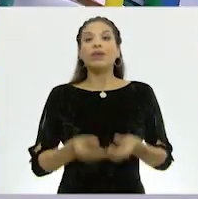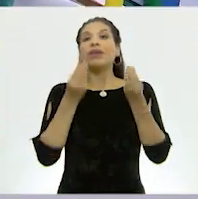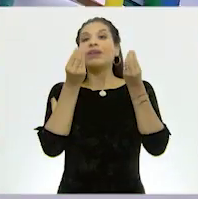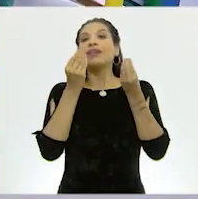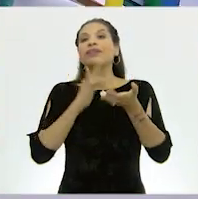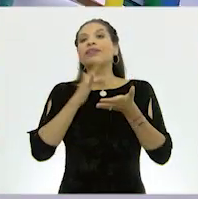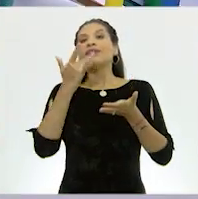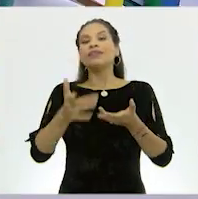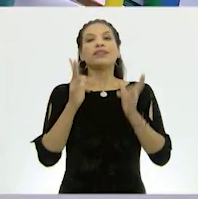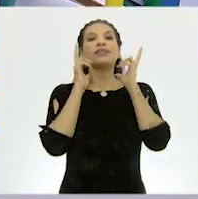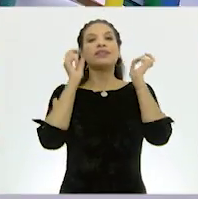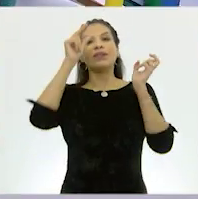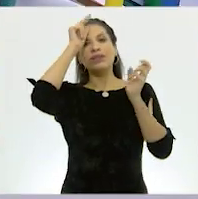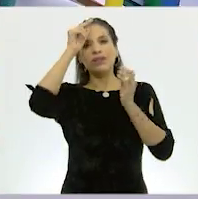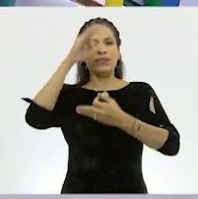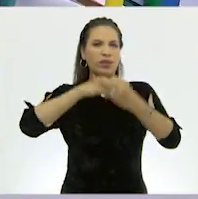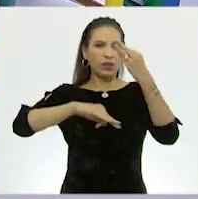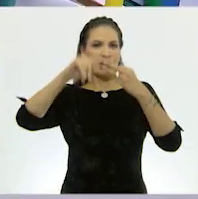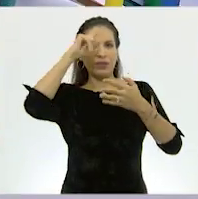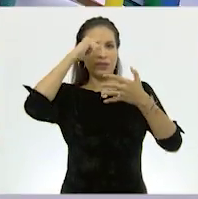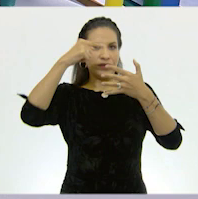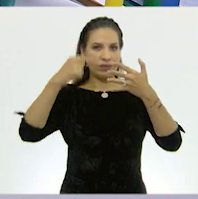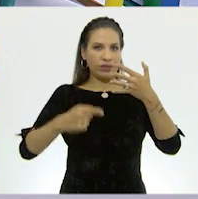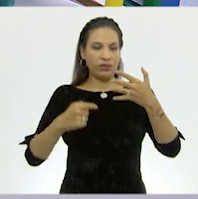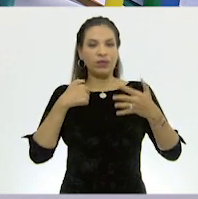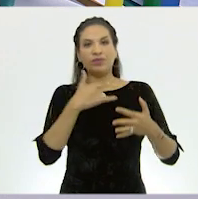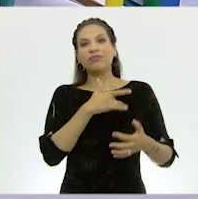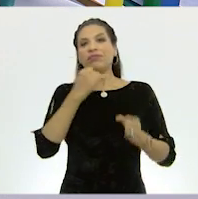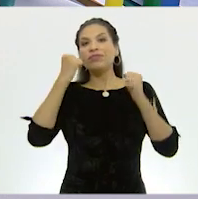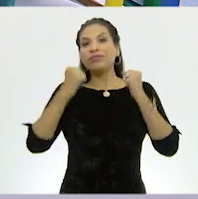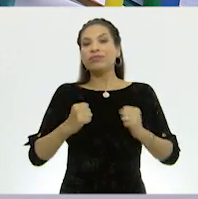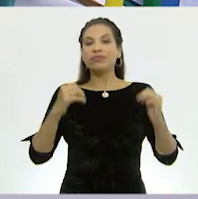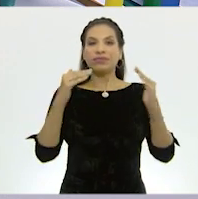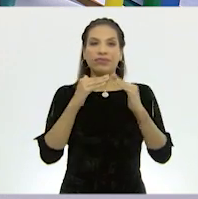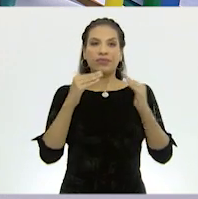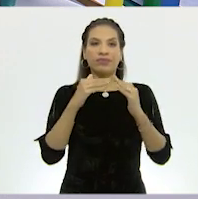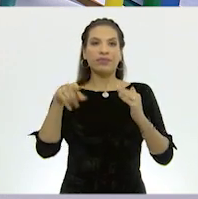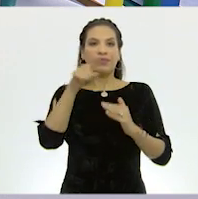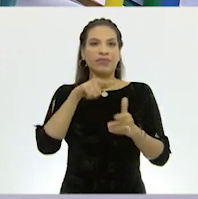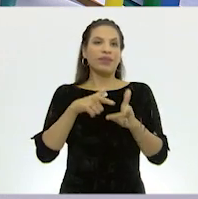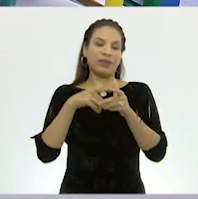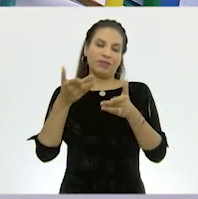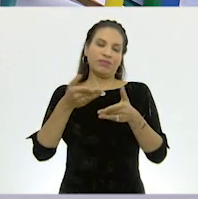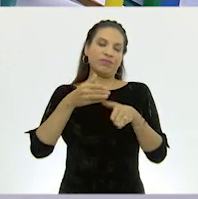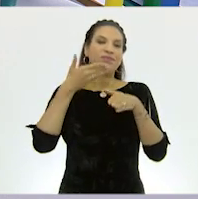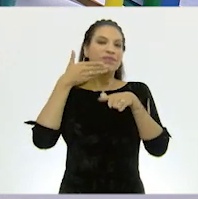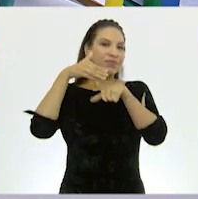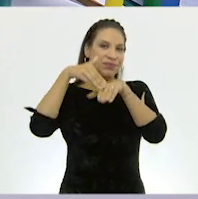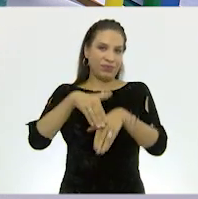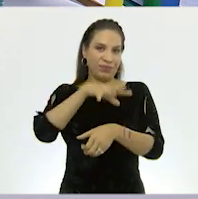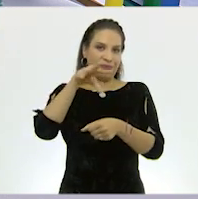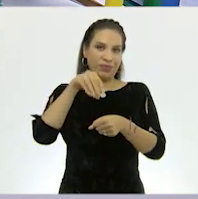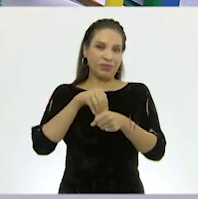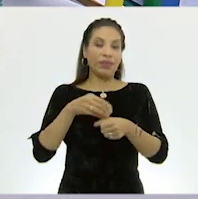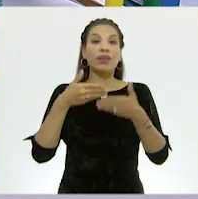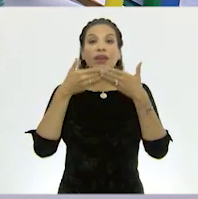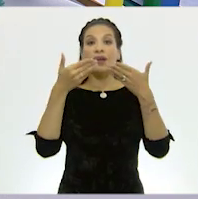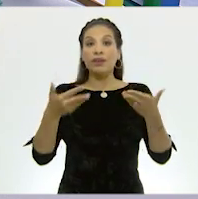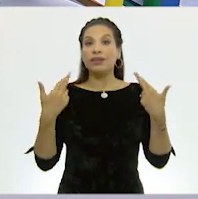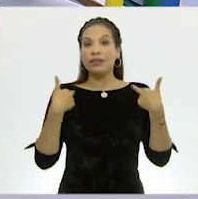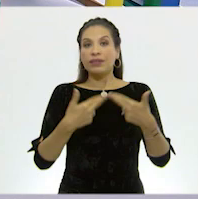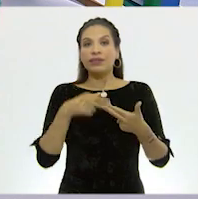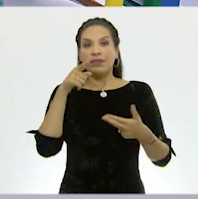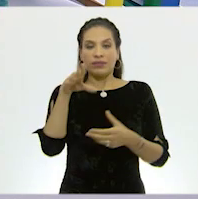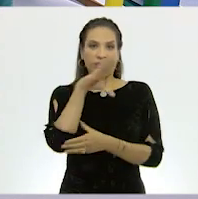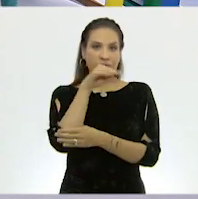Muchísimas gracias, Ajo Listo, por todos tus consejos. Estoy segura que en casita los están siguiendo al pie de la letra. Ahora sí, profesor,